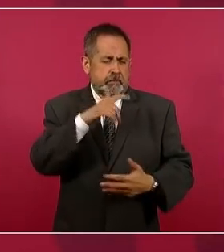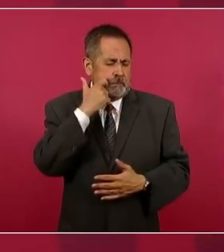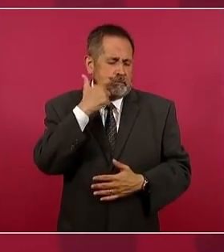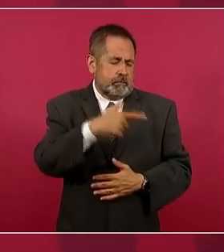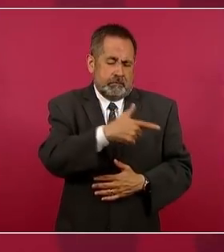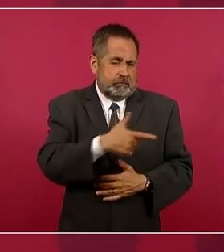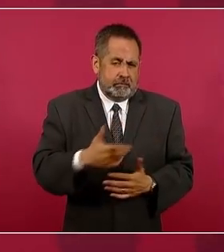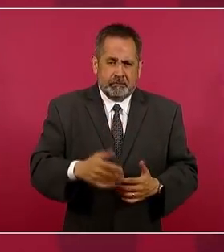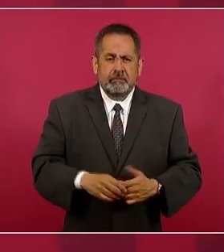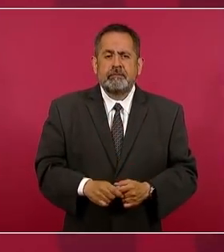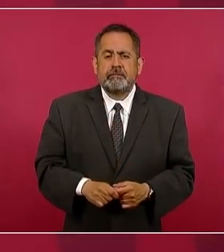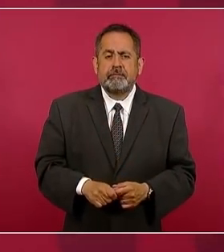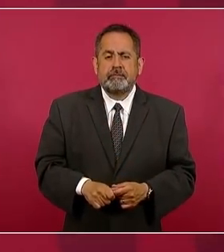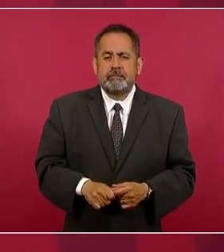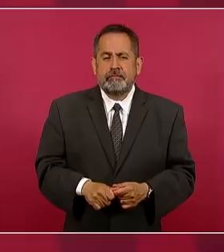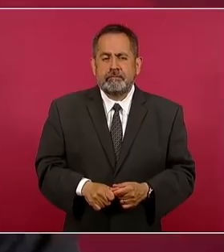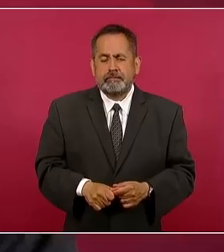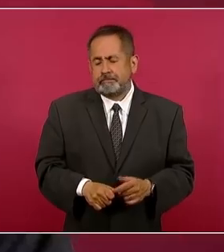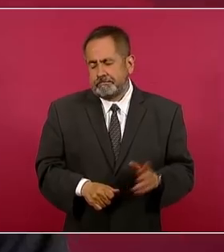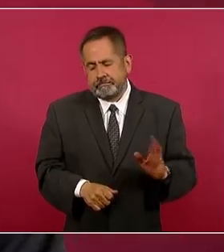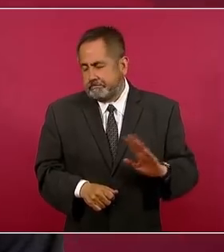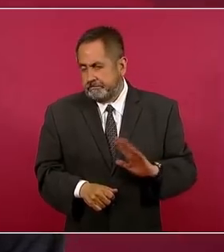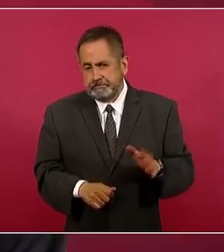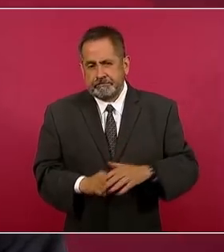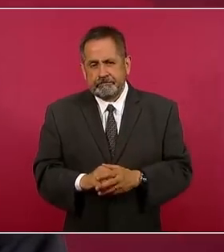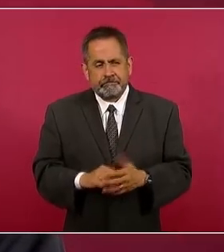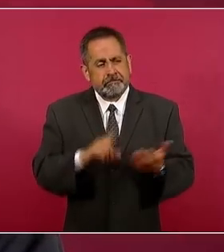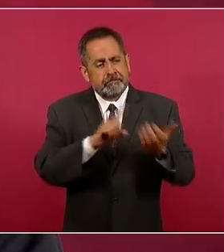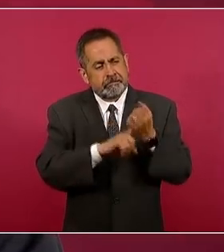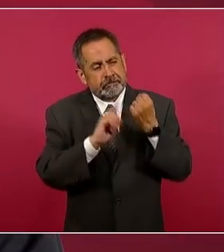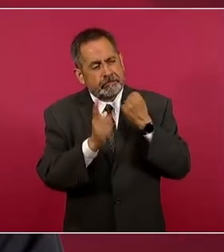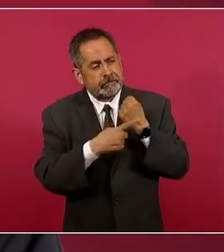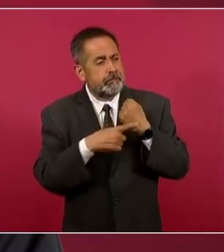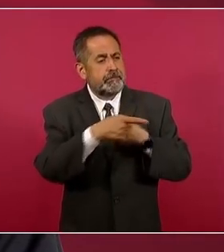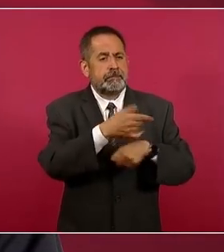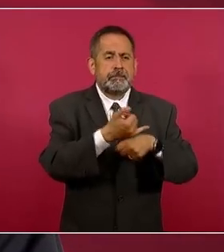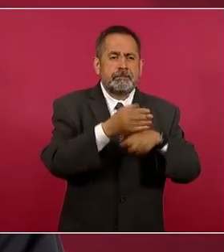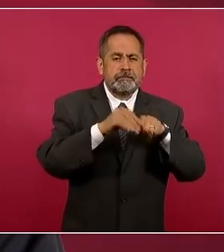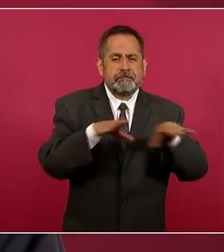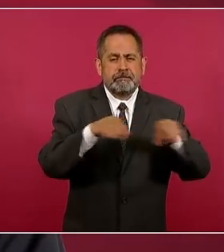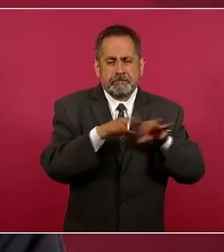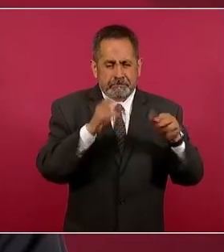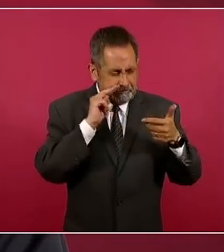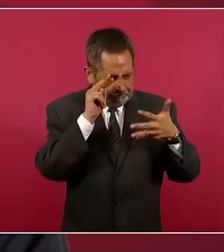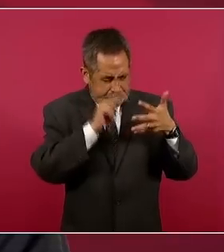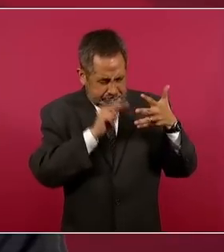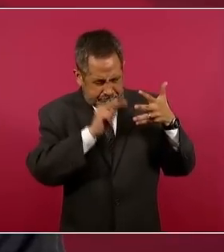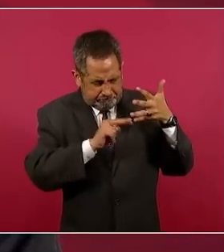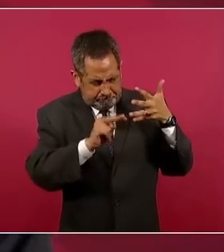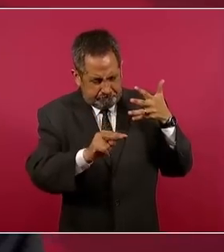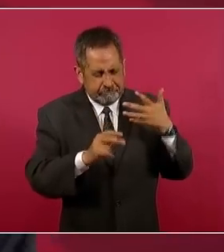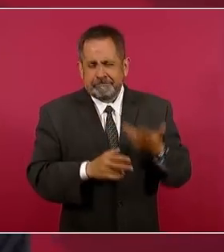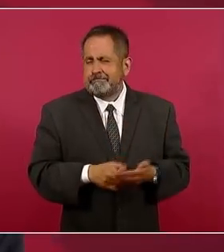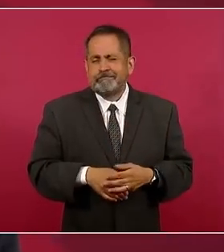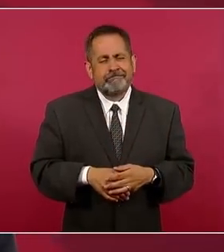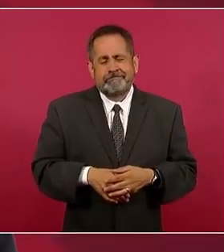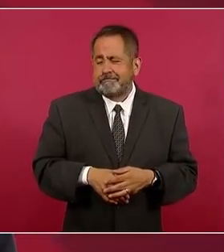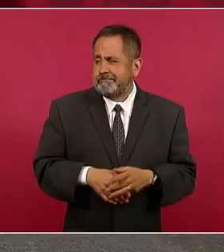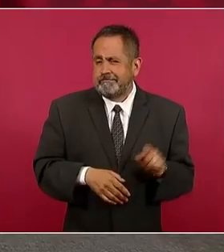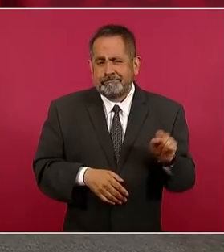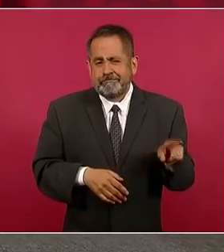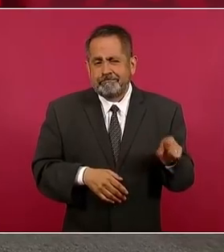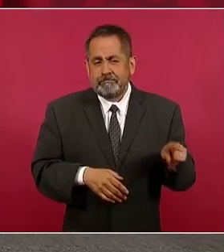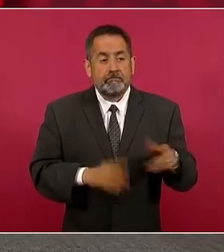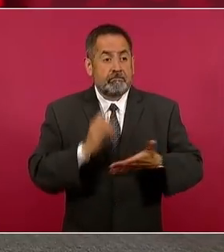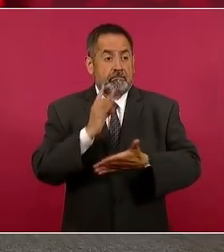es cosa de que vean sus publicaciones, no sólo es con